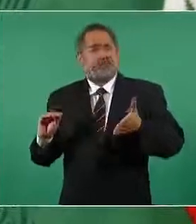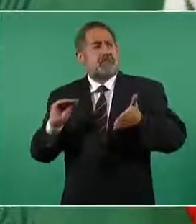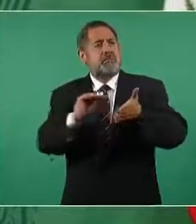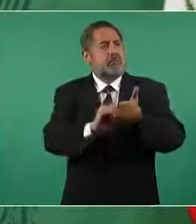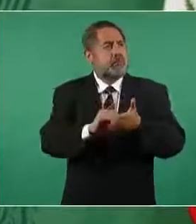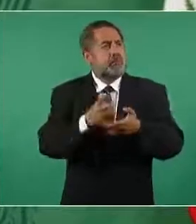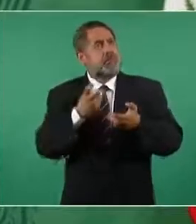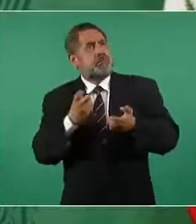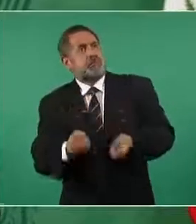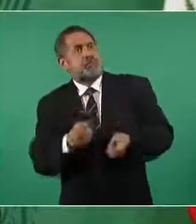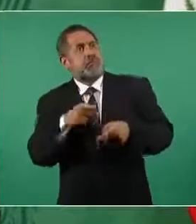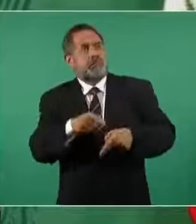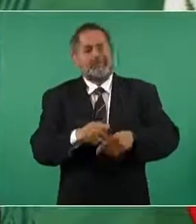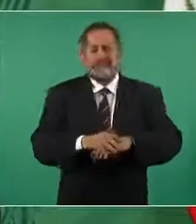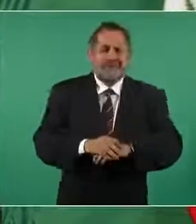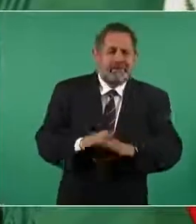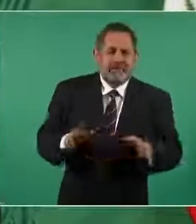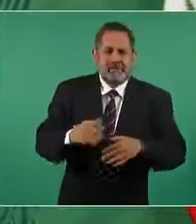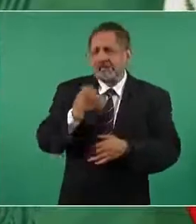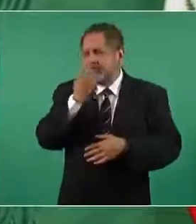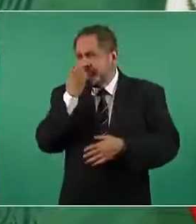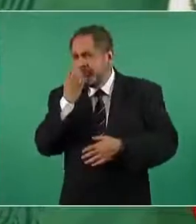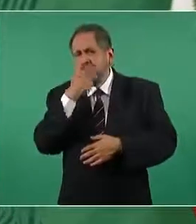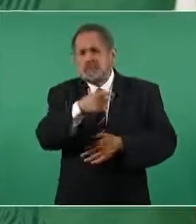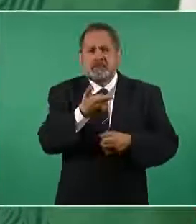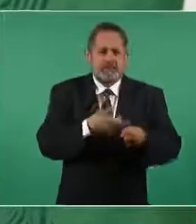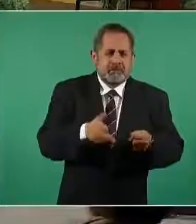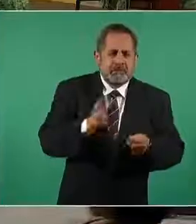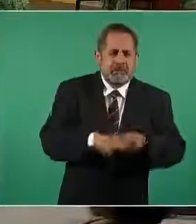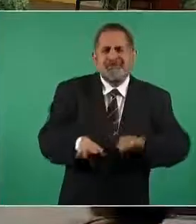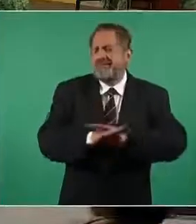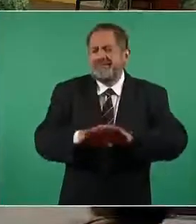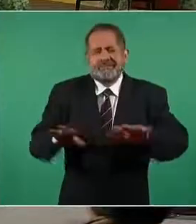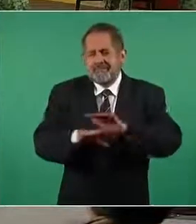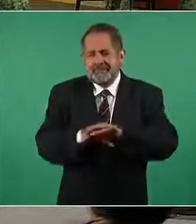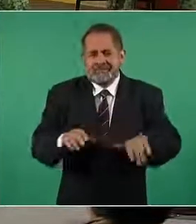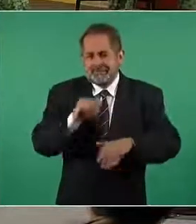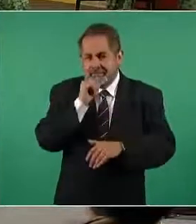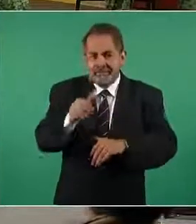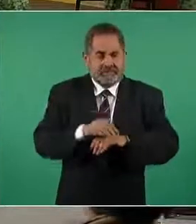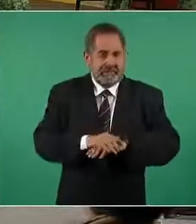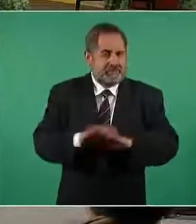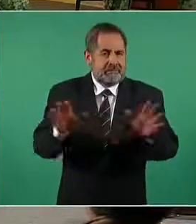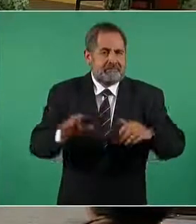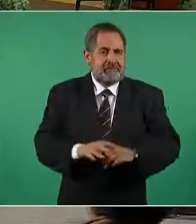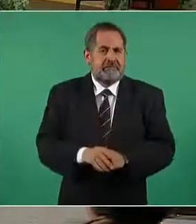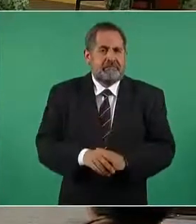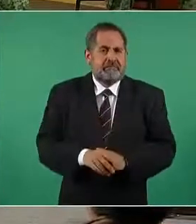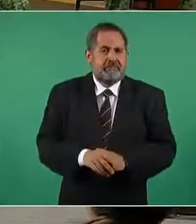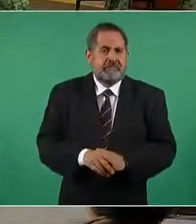nombrar una escuela un hospital nada absolutamente